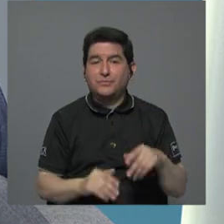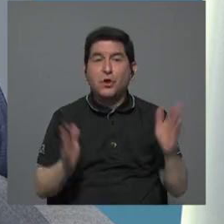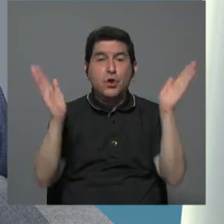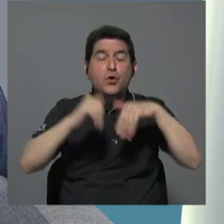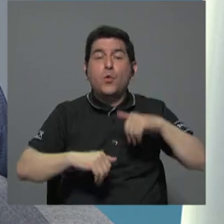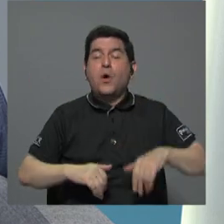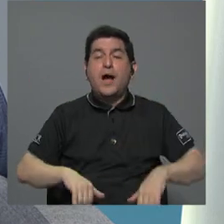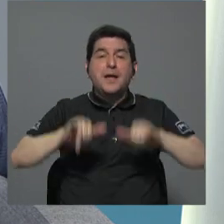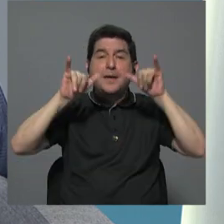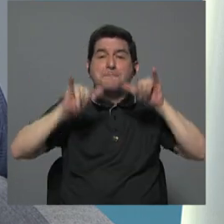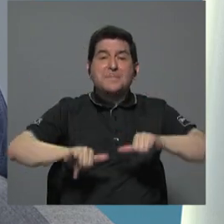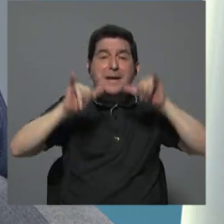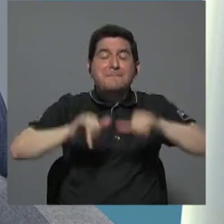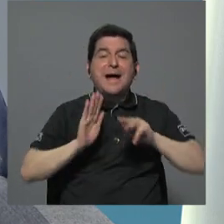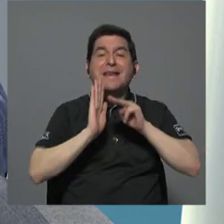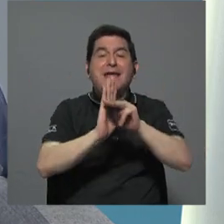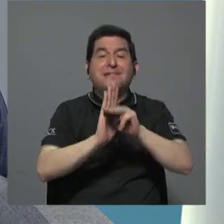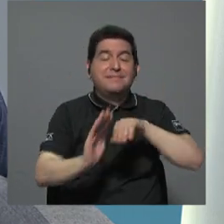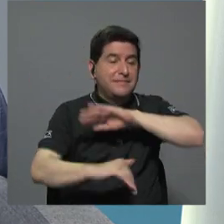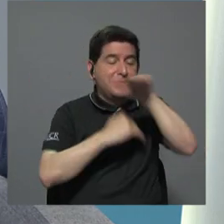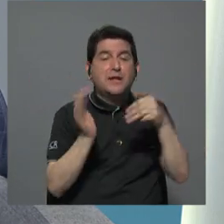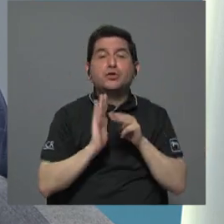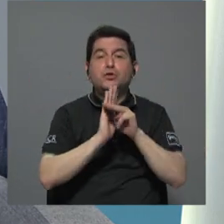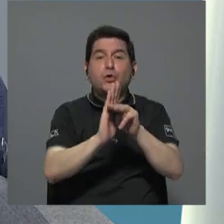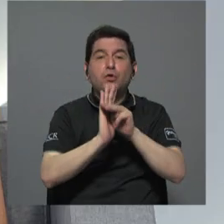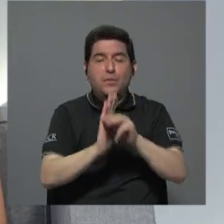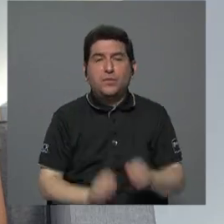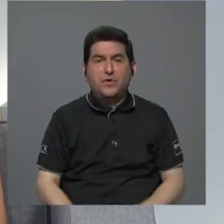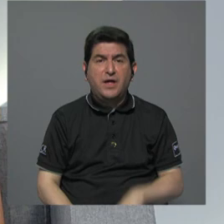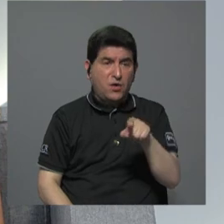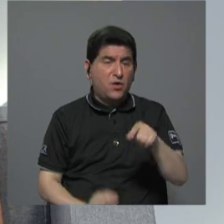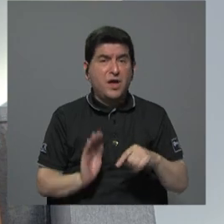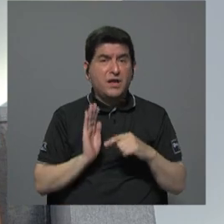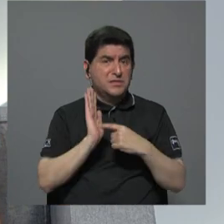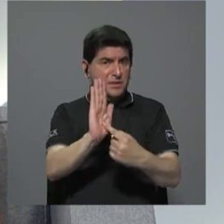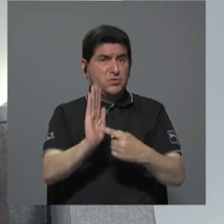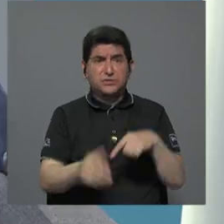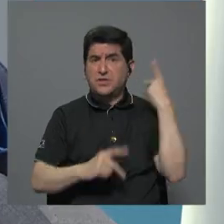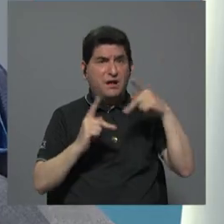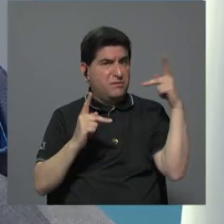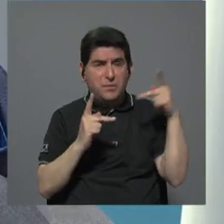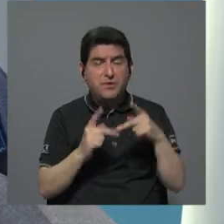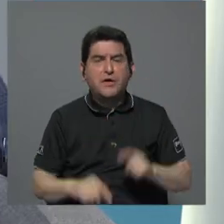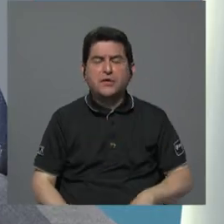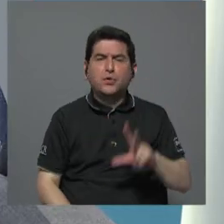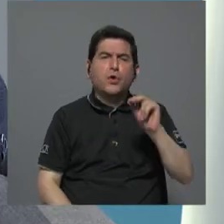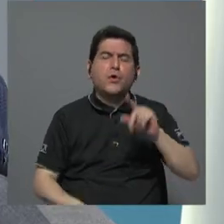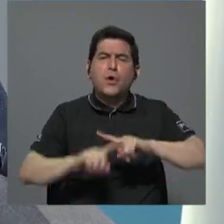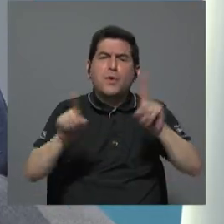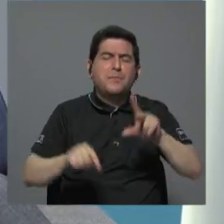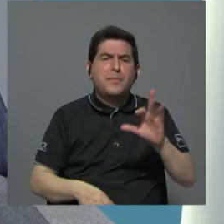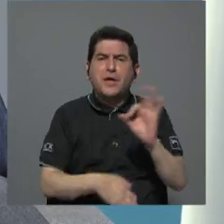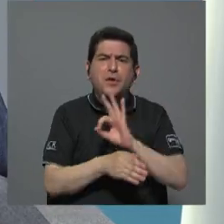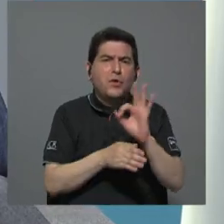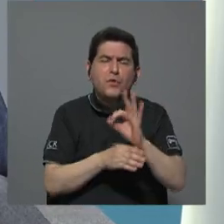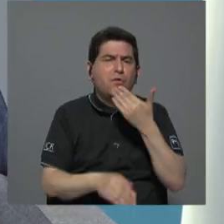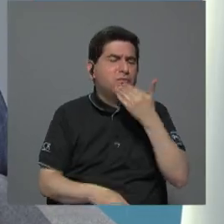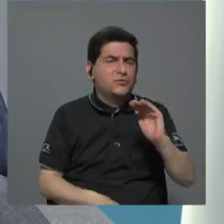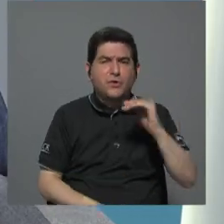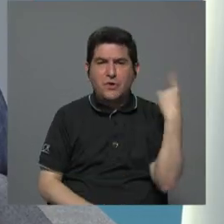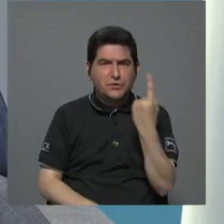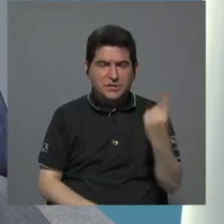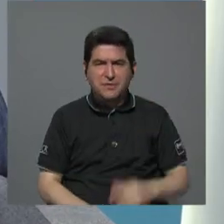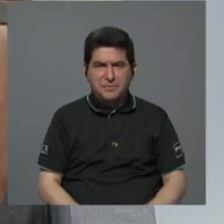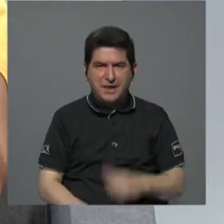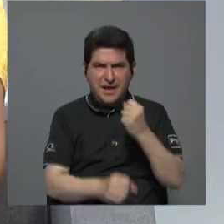modelo permanente cualquier modelo que se bueno este ha mostrado que tampoco es perfecto no pero no y ha habido cuestionamientos a la concesión